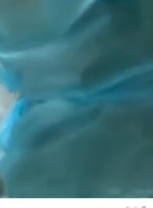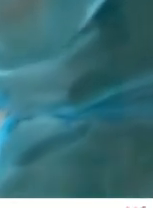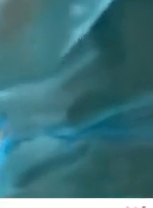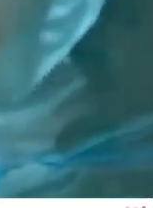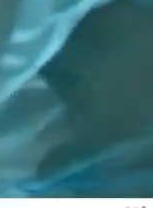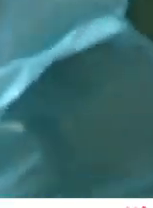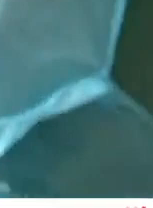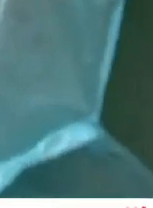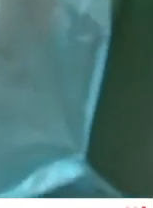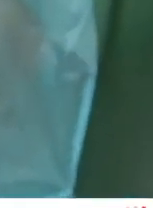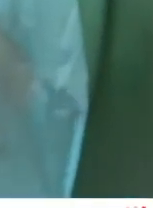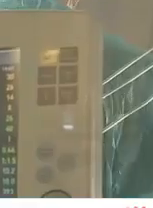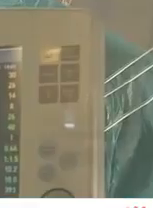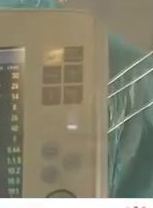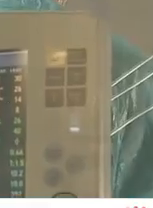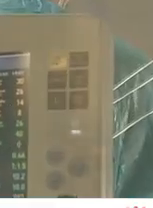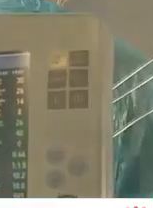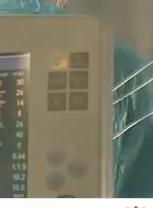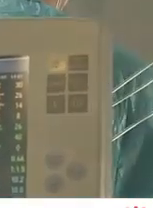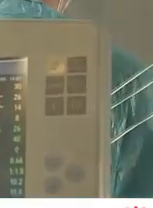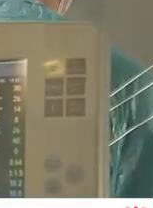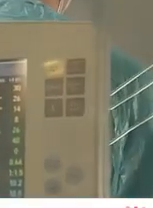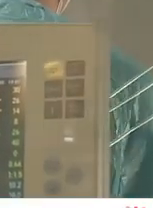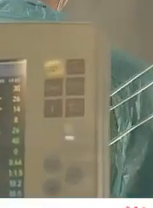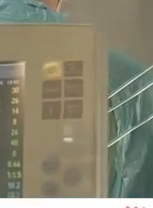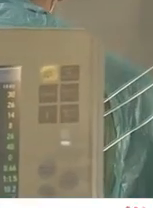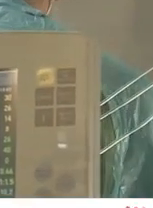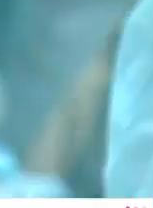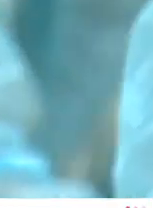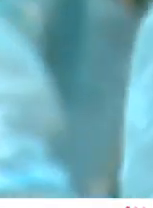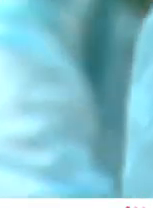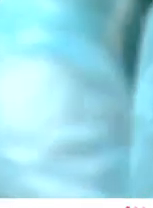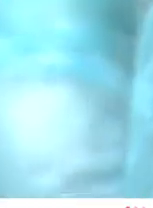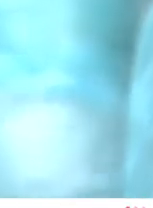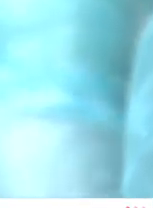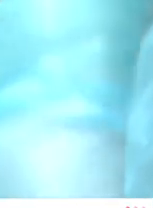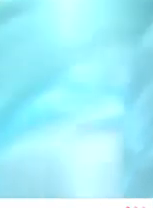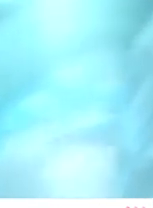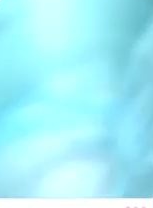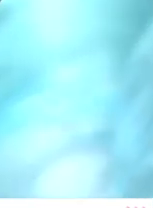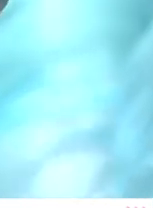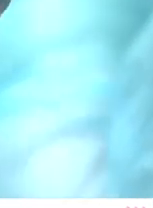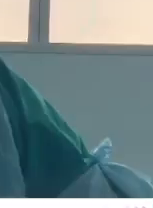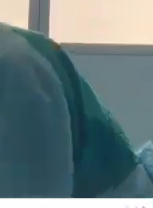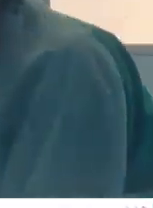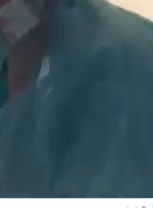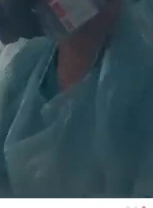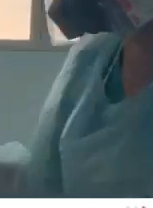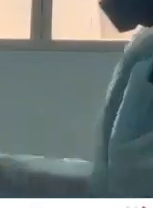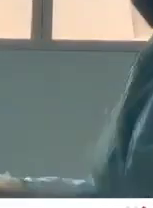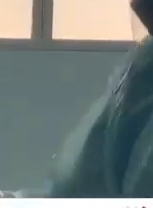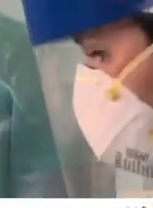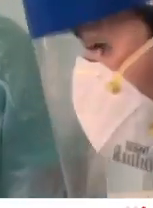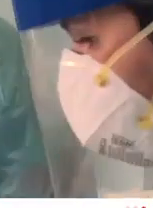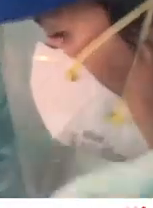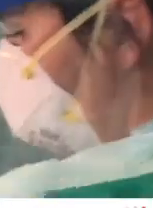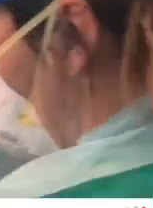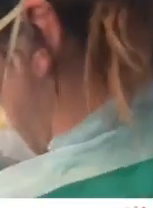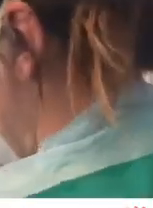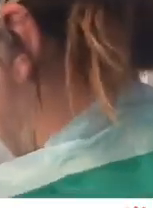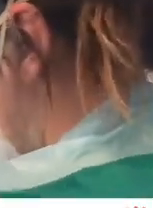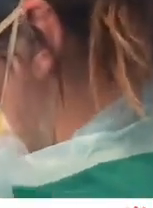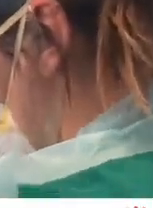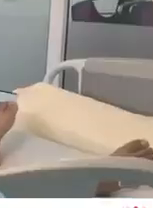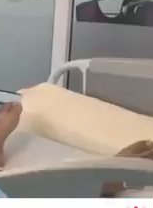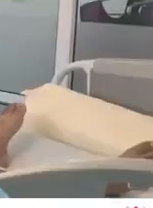positivo y ahí se inicia la evaluación genómica donde se identificó esta variante Delta estuvo en un hotel de tránsito en Santiago